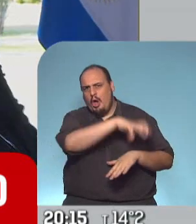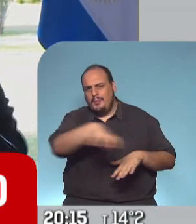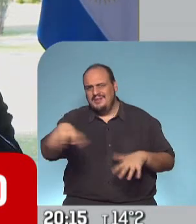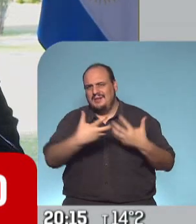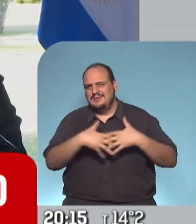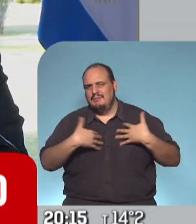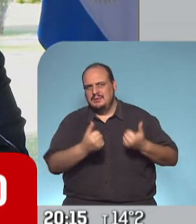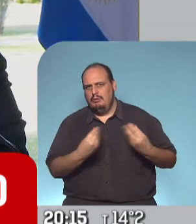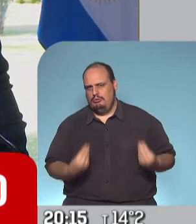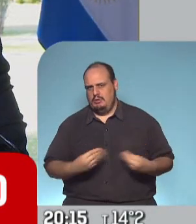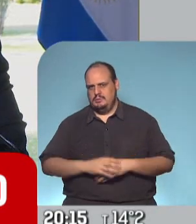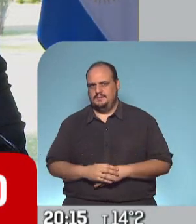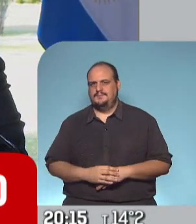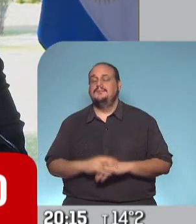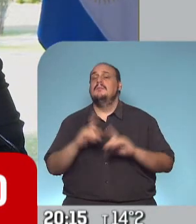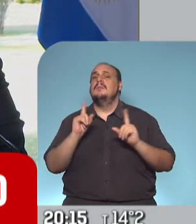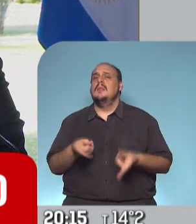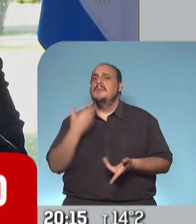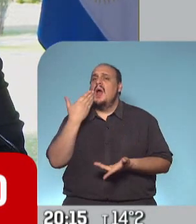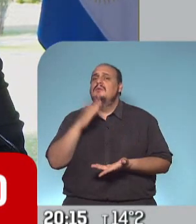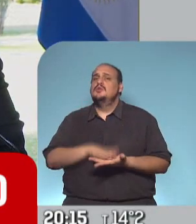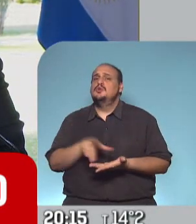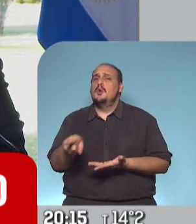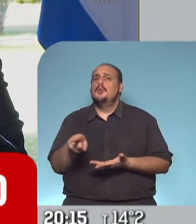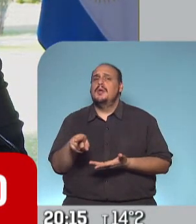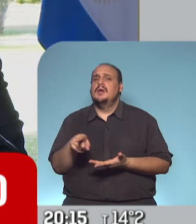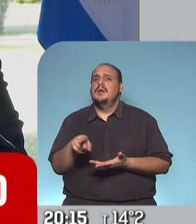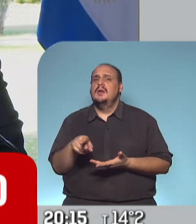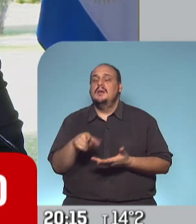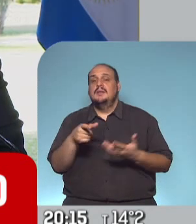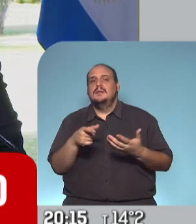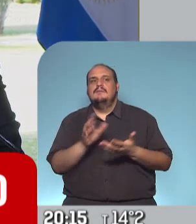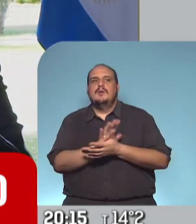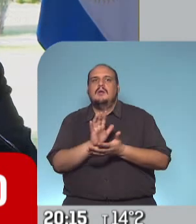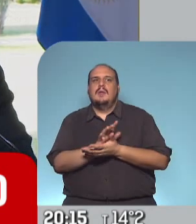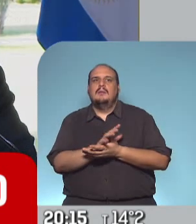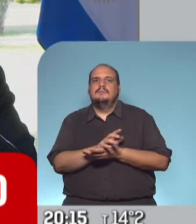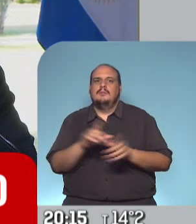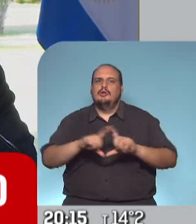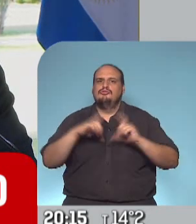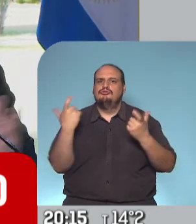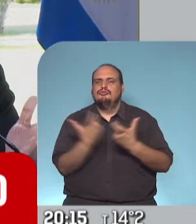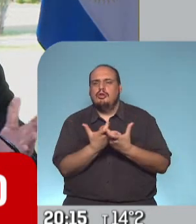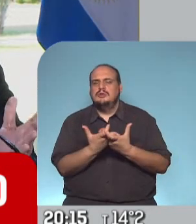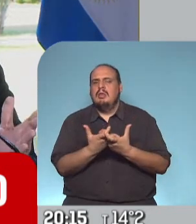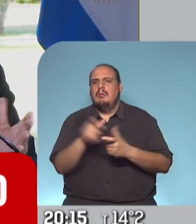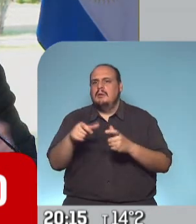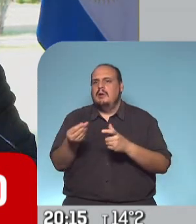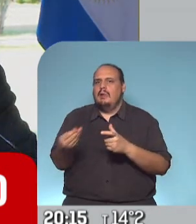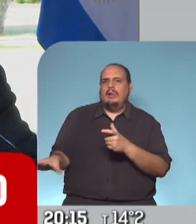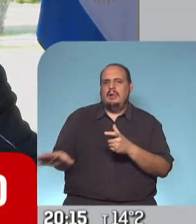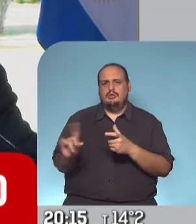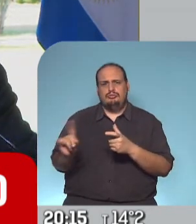Pero habló también en un momento de que no haya caídos en el sistema, no lo dijo con estas palabras pero lo que sí dijo el presidente es